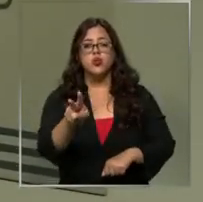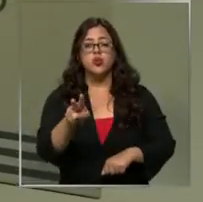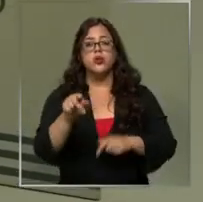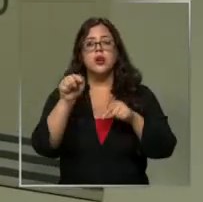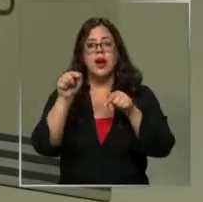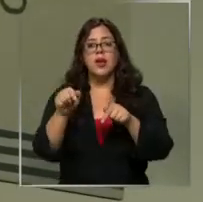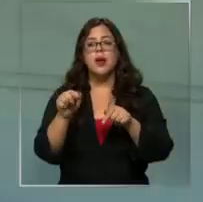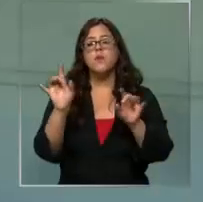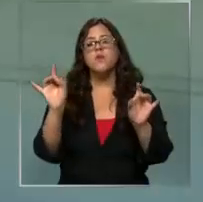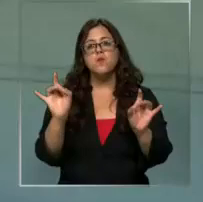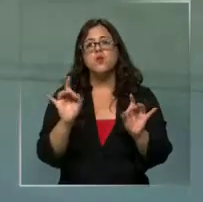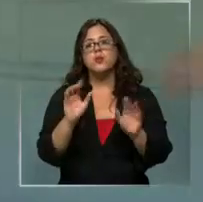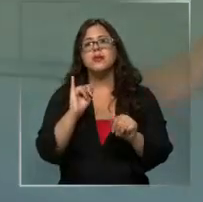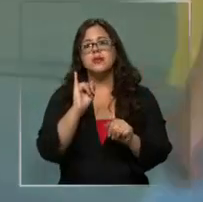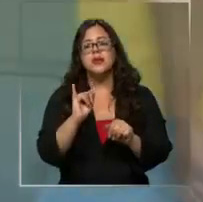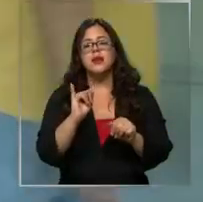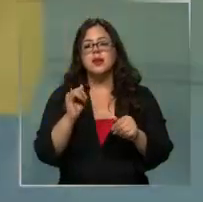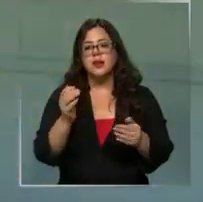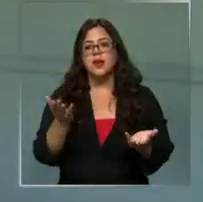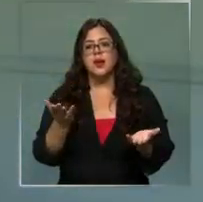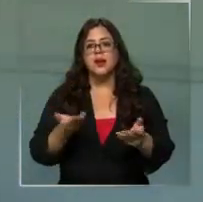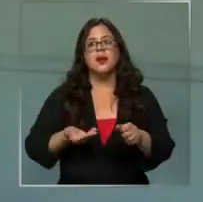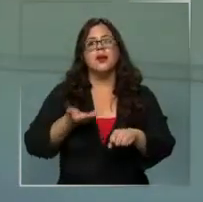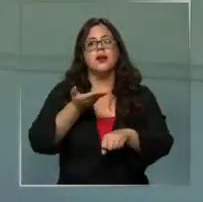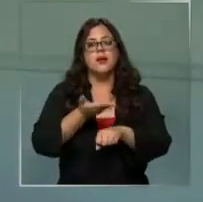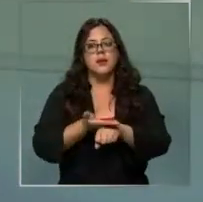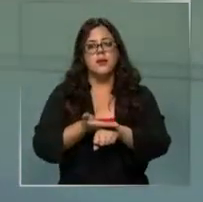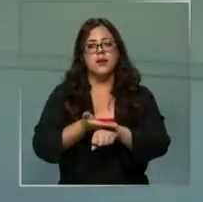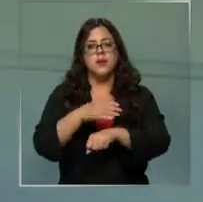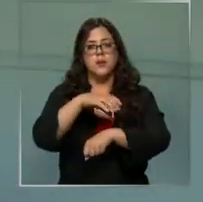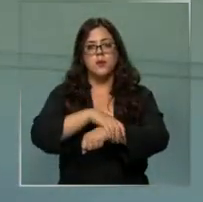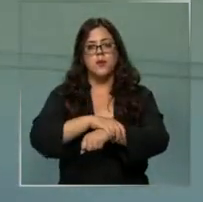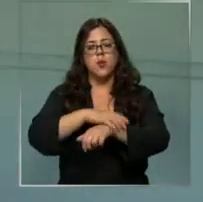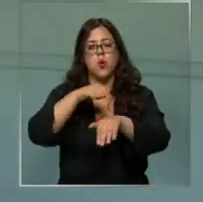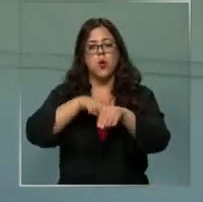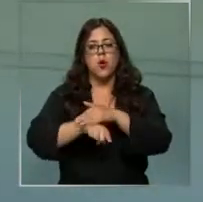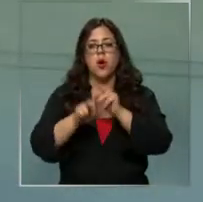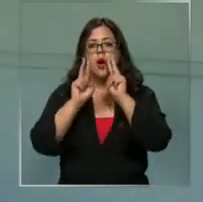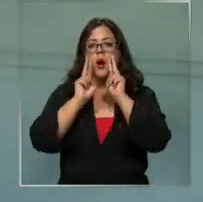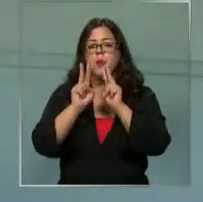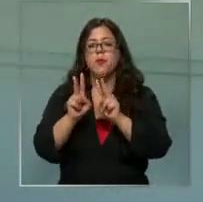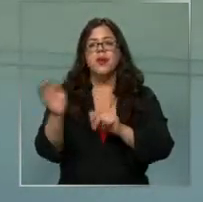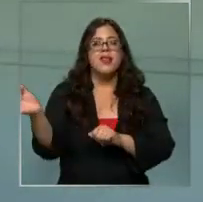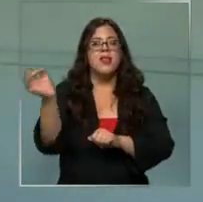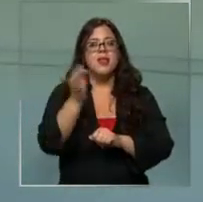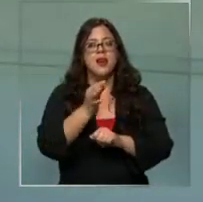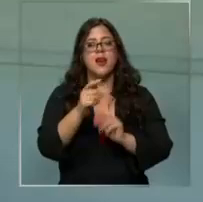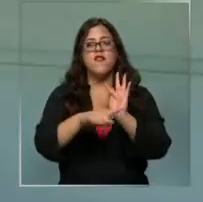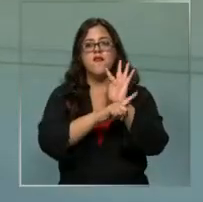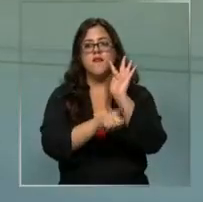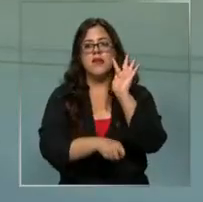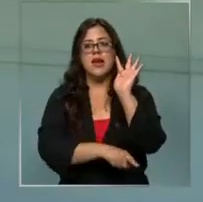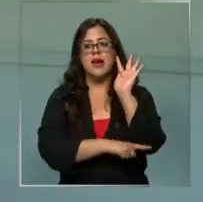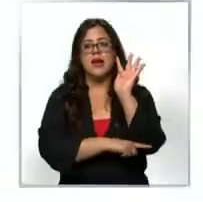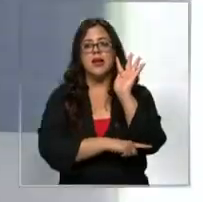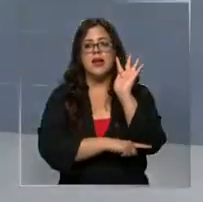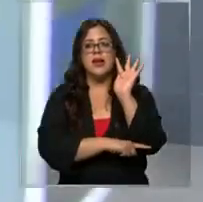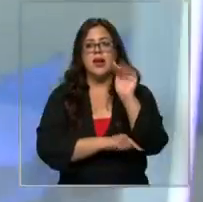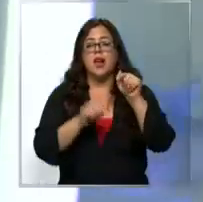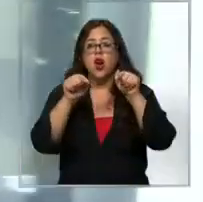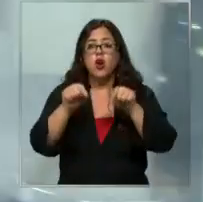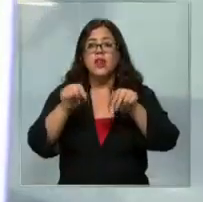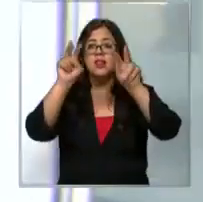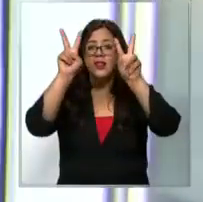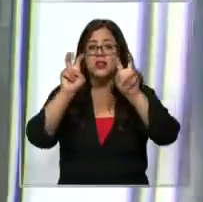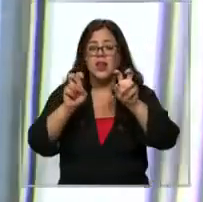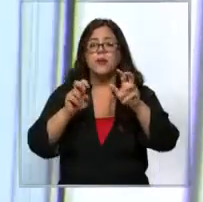altamente probable entonces que se va a solicitar su prisión preventiva. Escuchemos qué es lo que ha dicho la fiscalía de manera descueta sobre esta causa que se